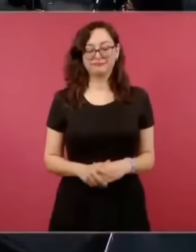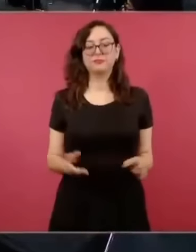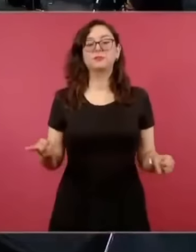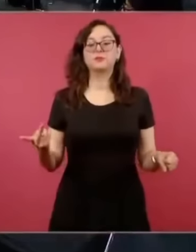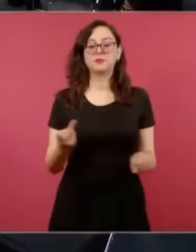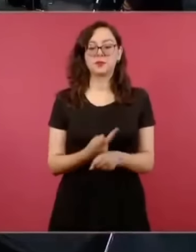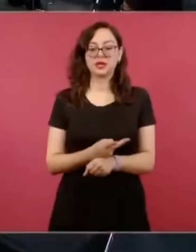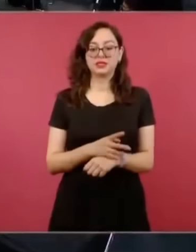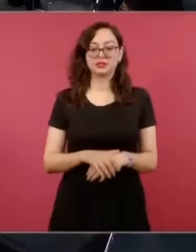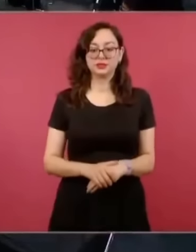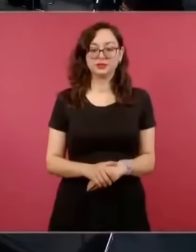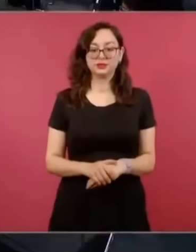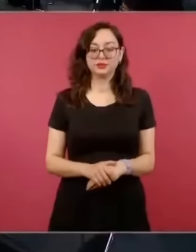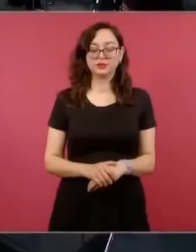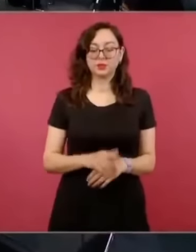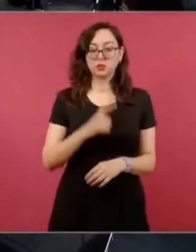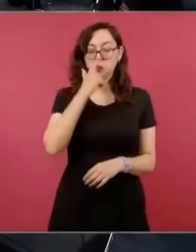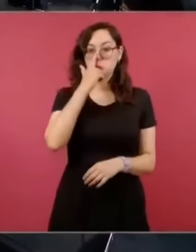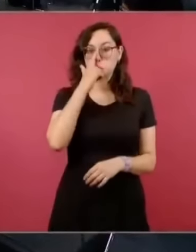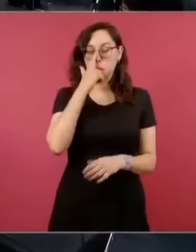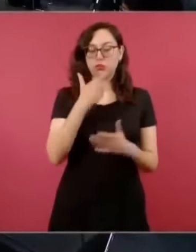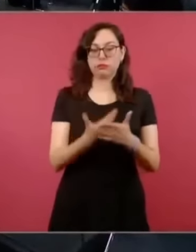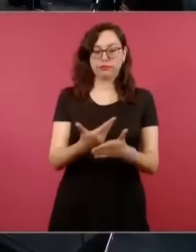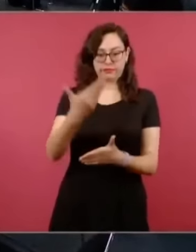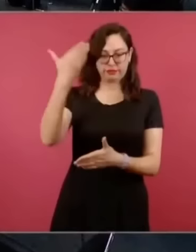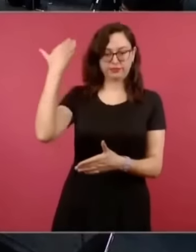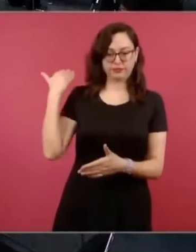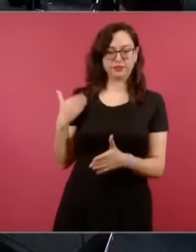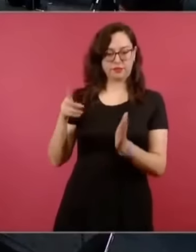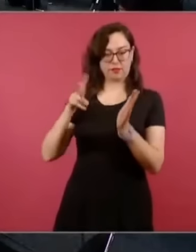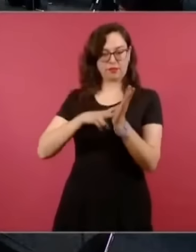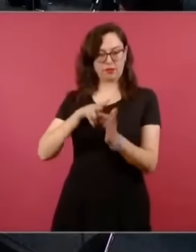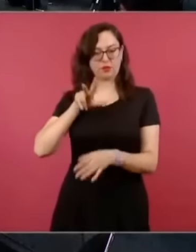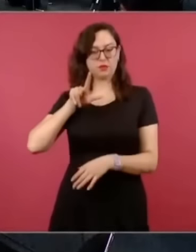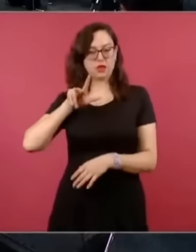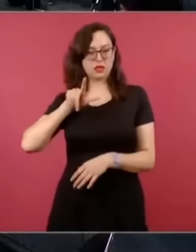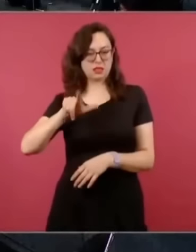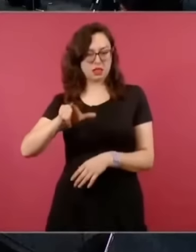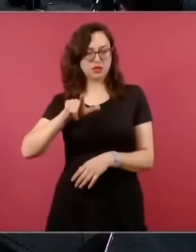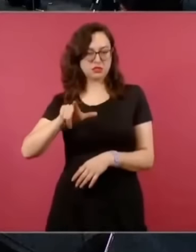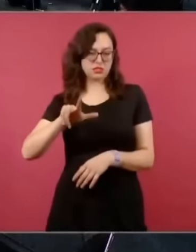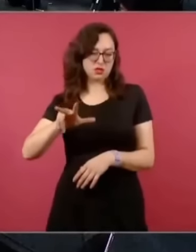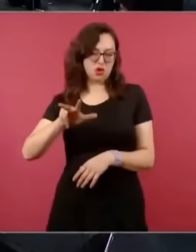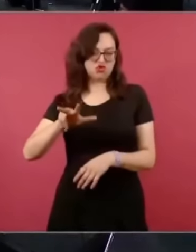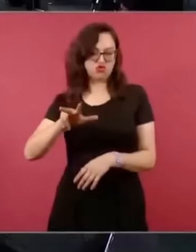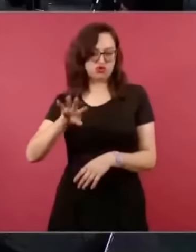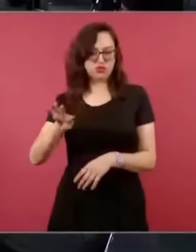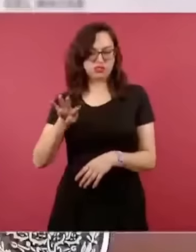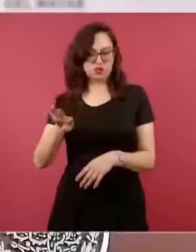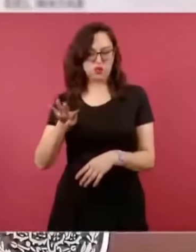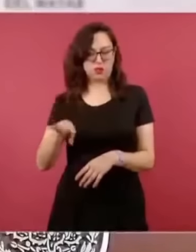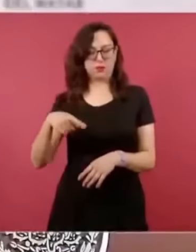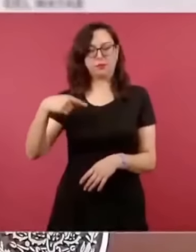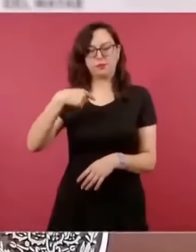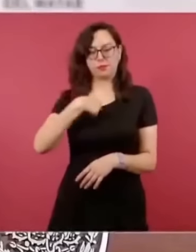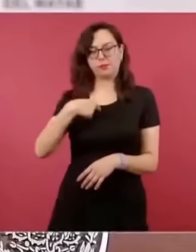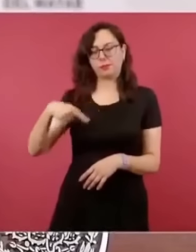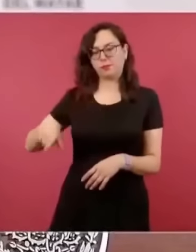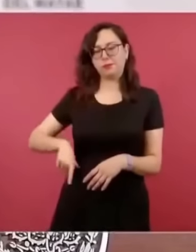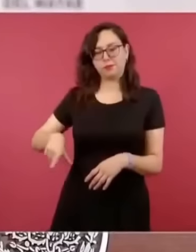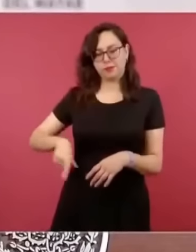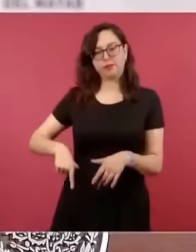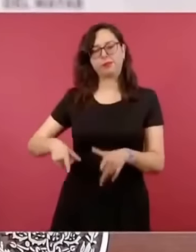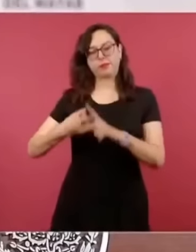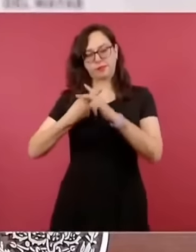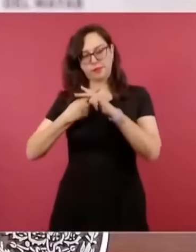no por culpa de ellos, sino por culpa de las empresas o hicieron mala